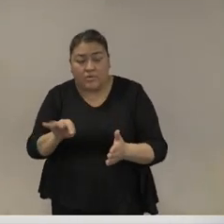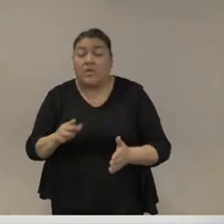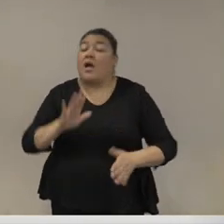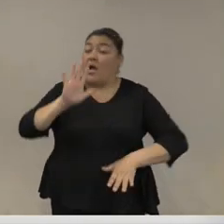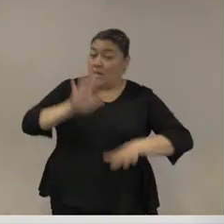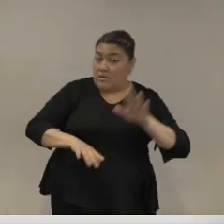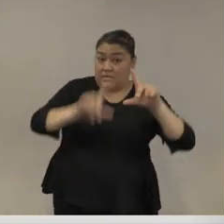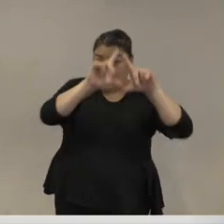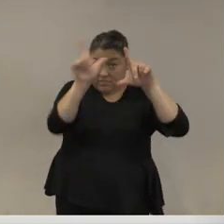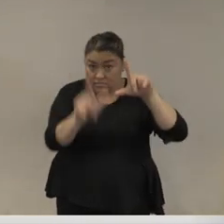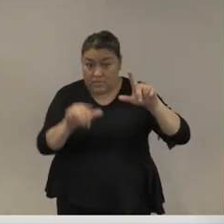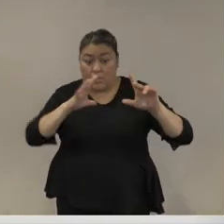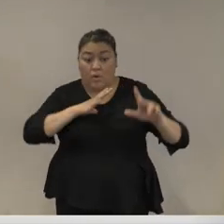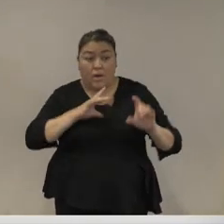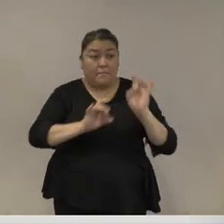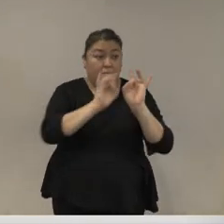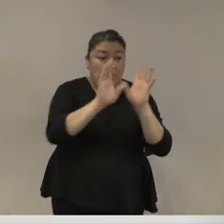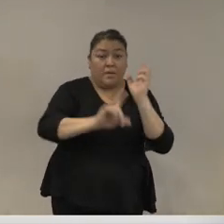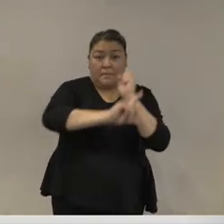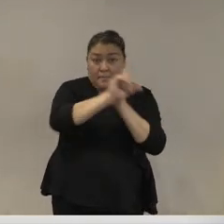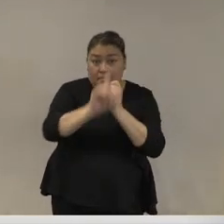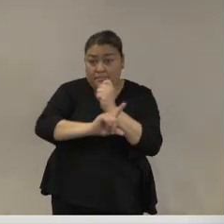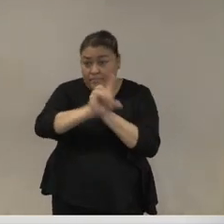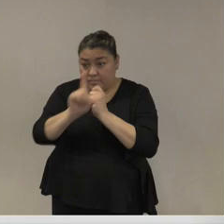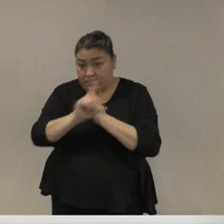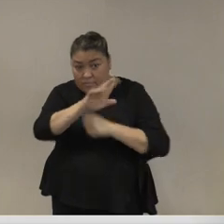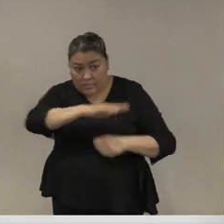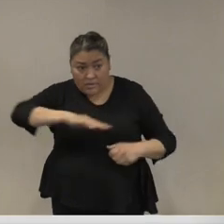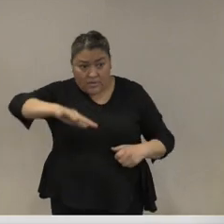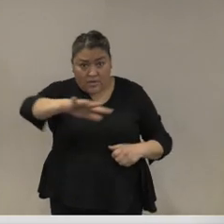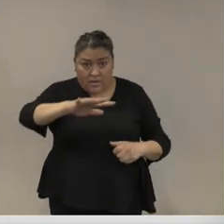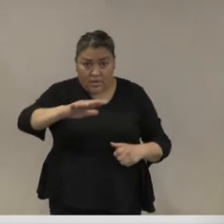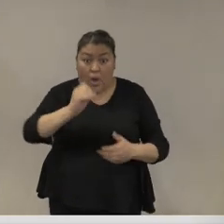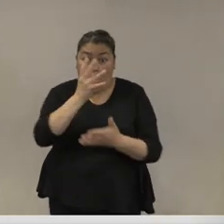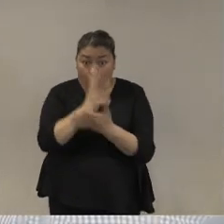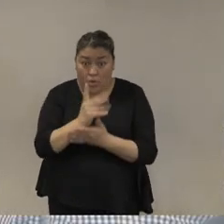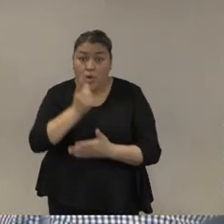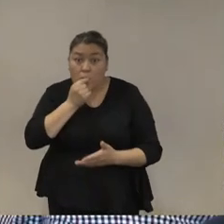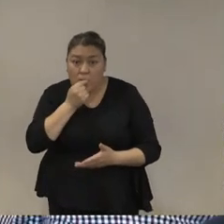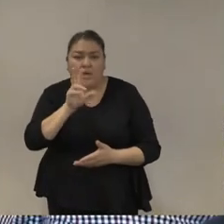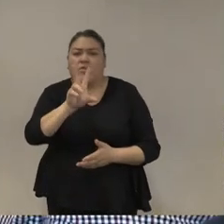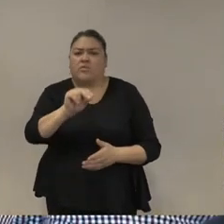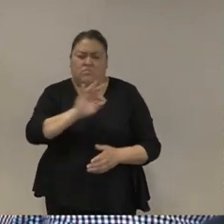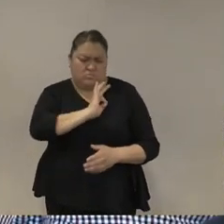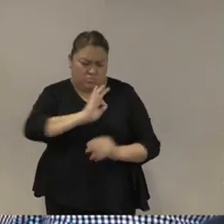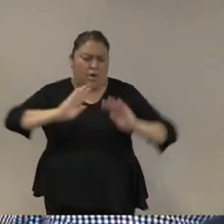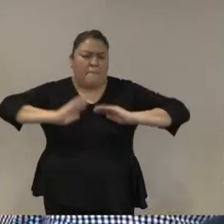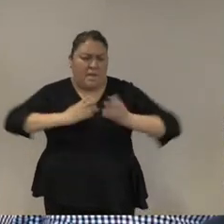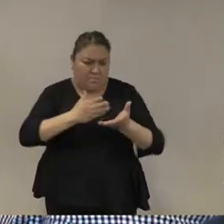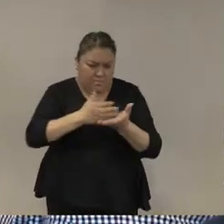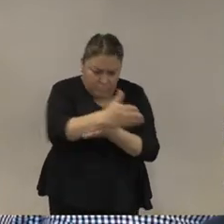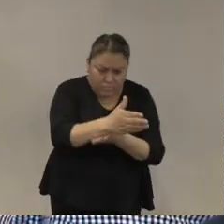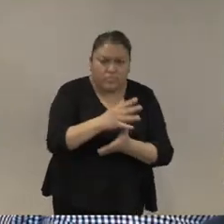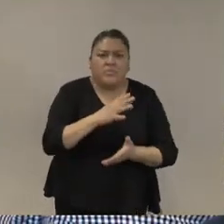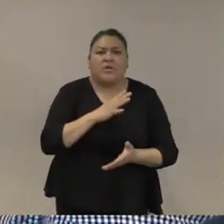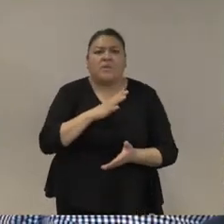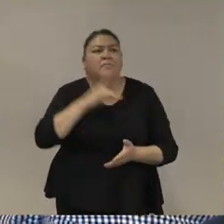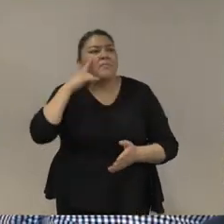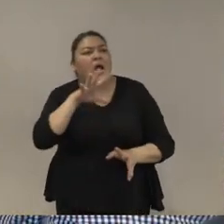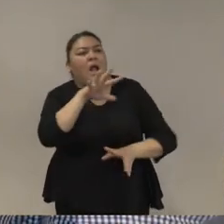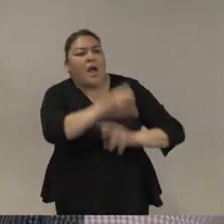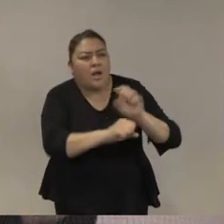ocasiones que suele actuar la policía. Entonces, por ejemplo, vemos el caso de los protocolos